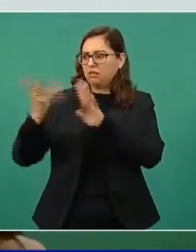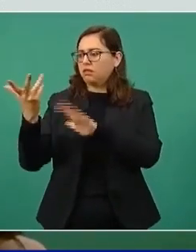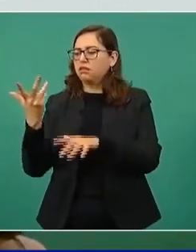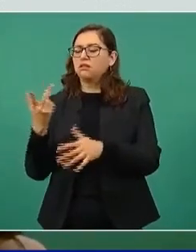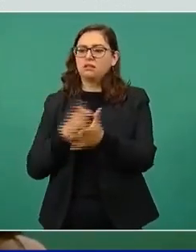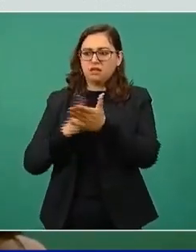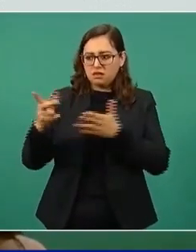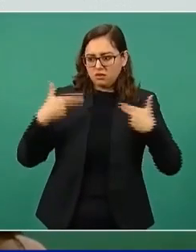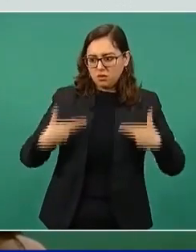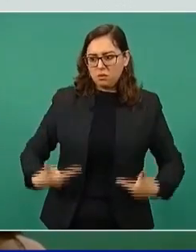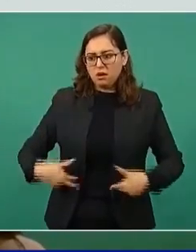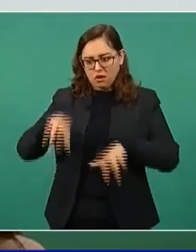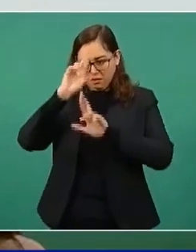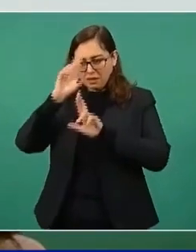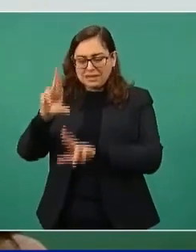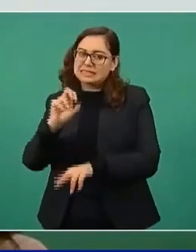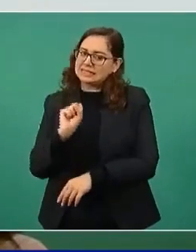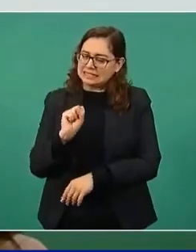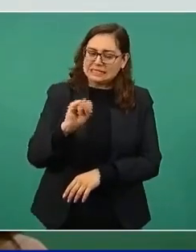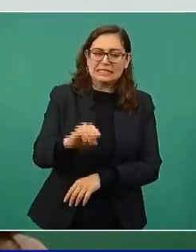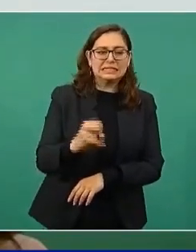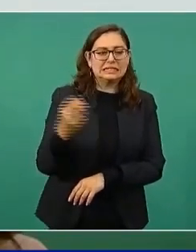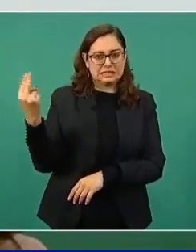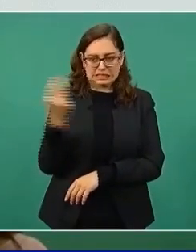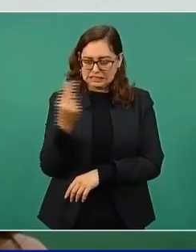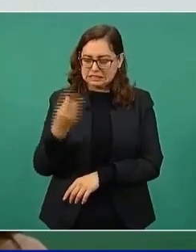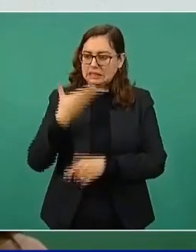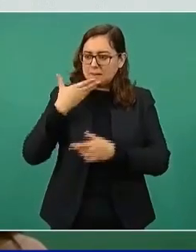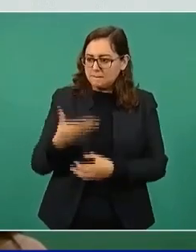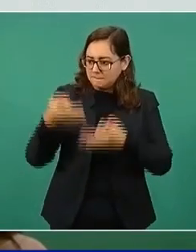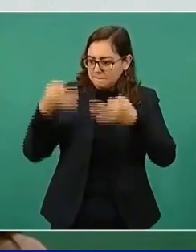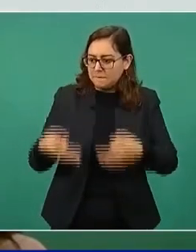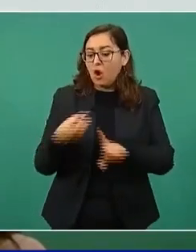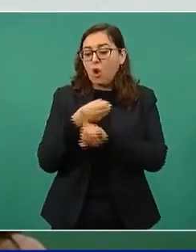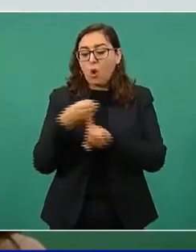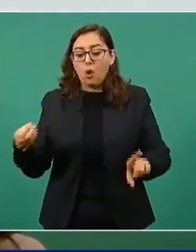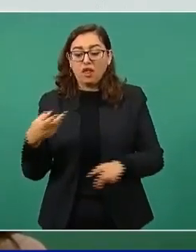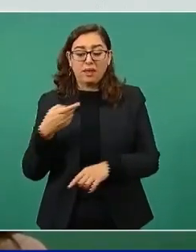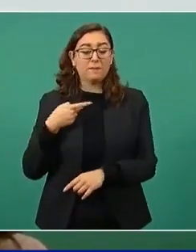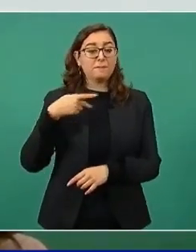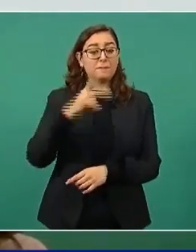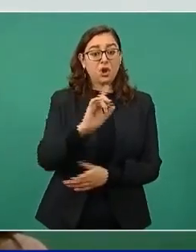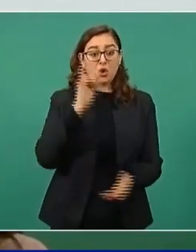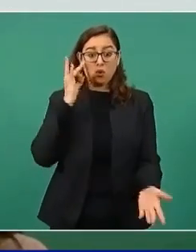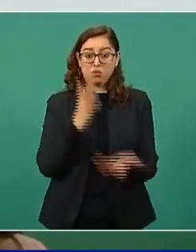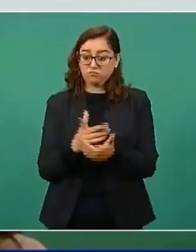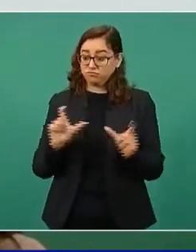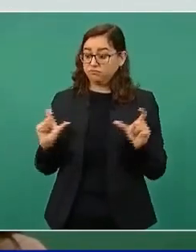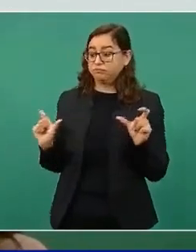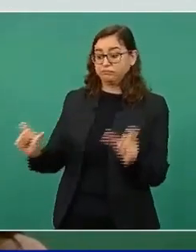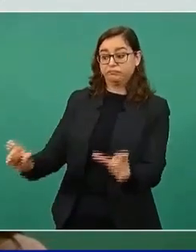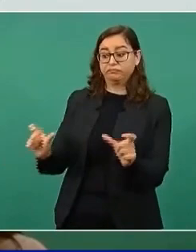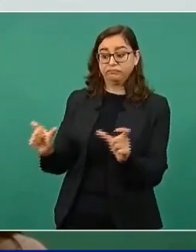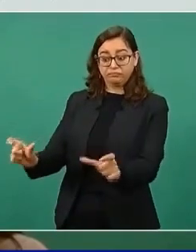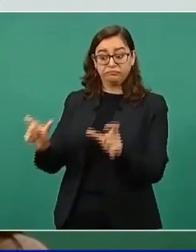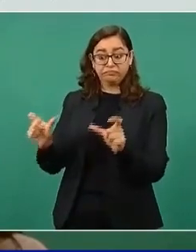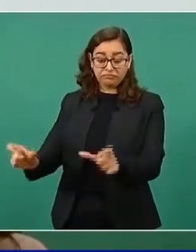Sin embargo, no debemos quedarnos sólo en la aplicación de medidas de contención